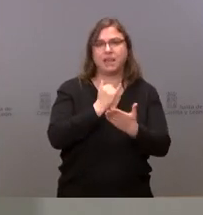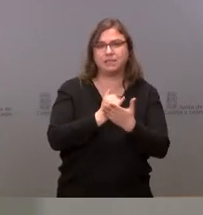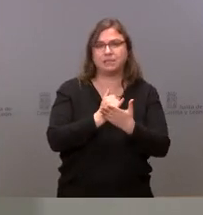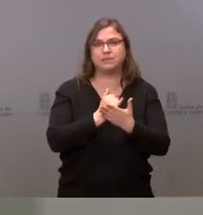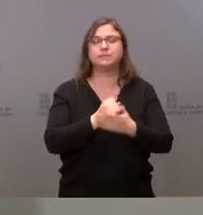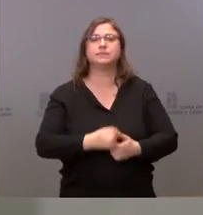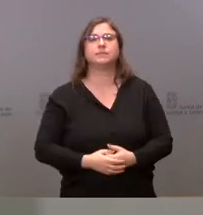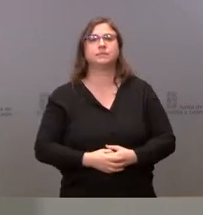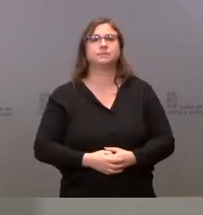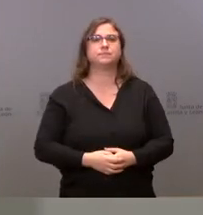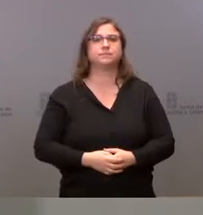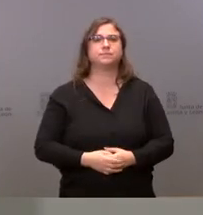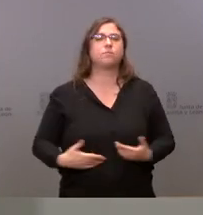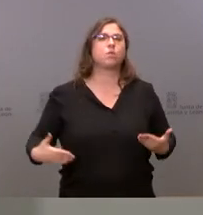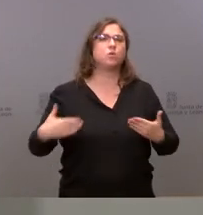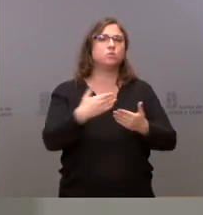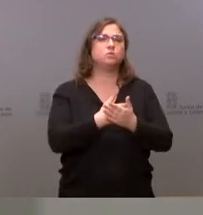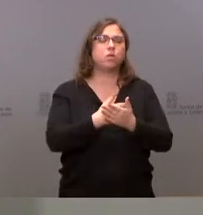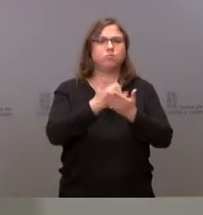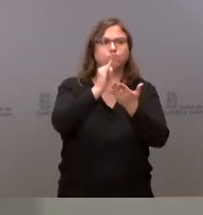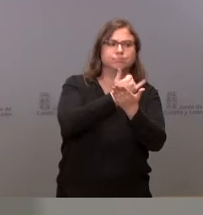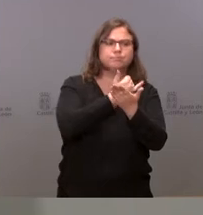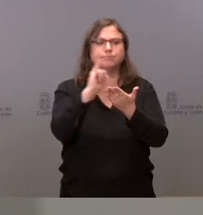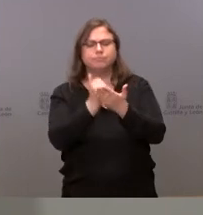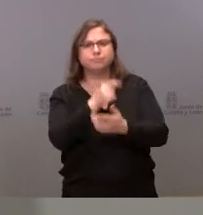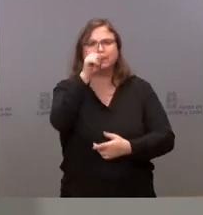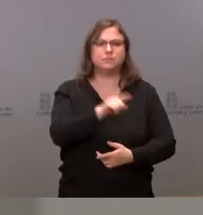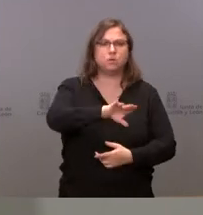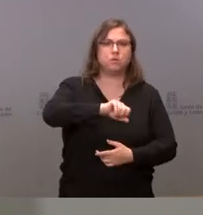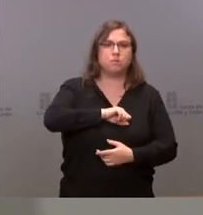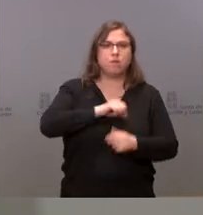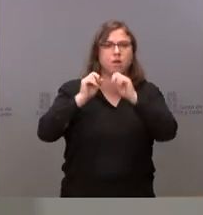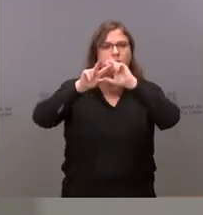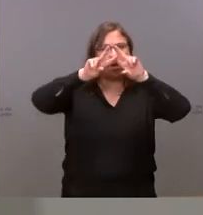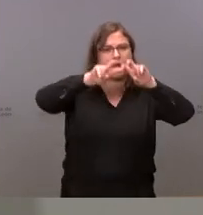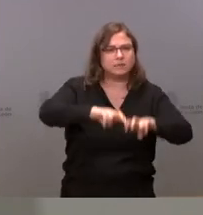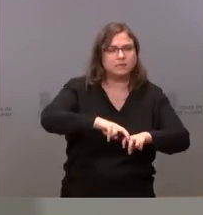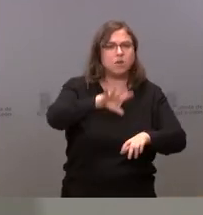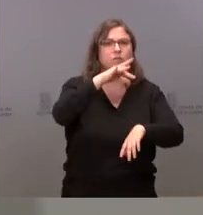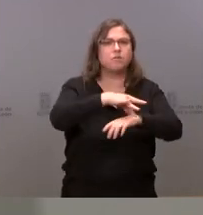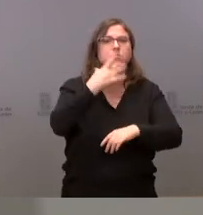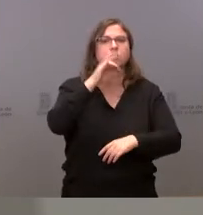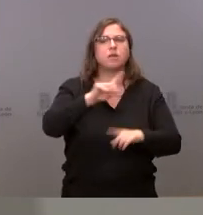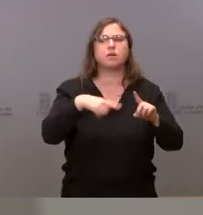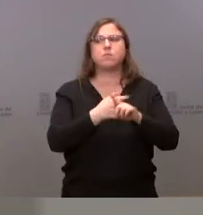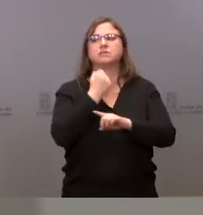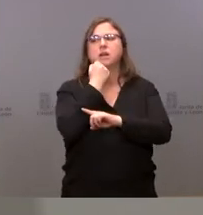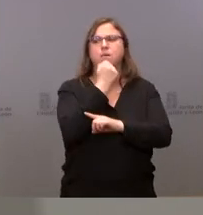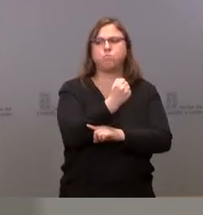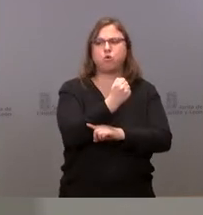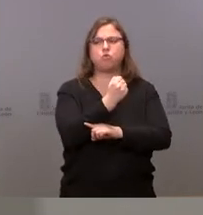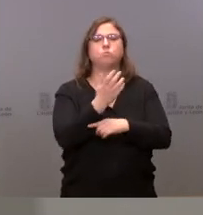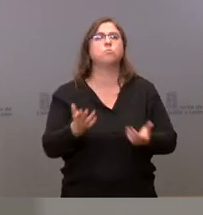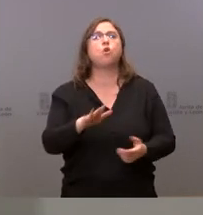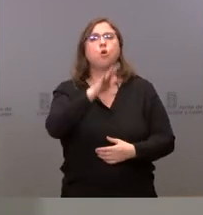todo lo que es el cribado y los rastreos así como el refuerzo de la campaña de vacunación y por